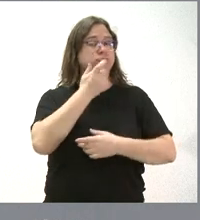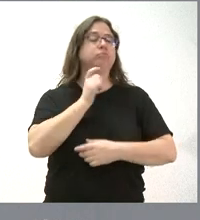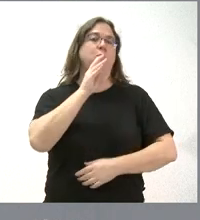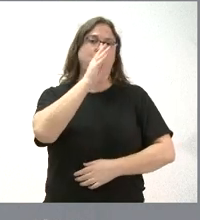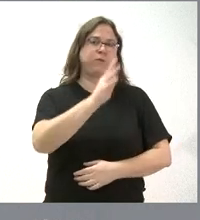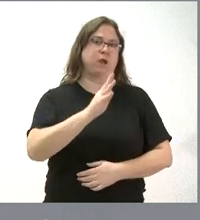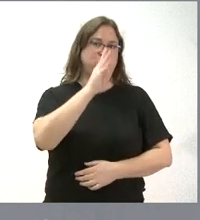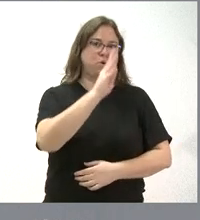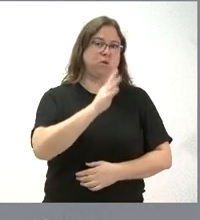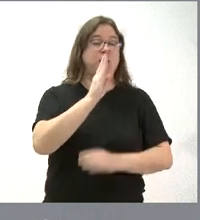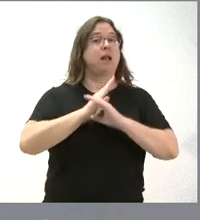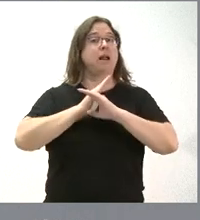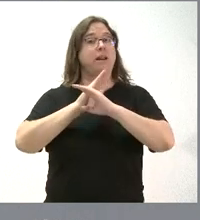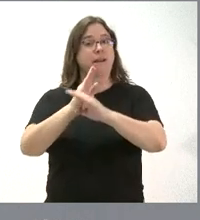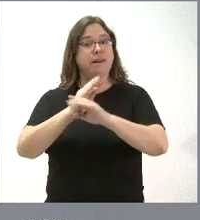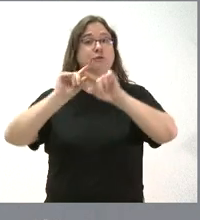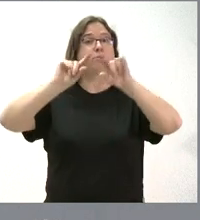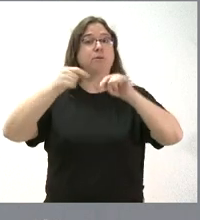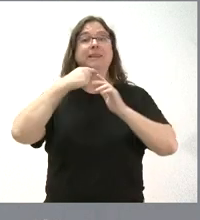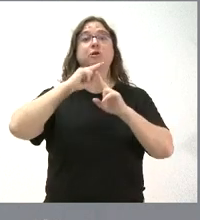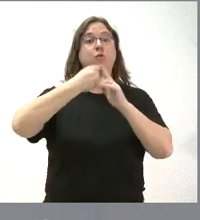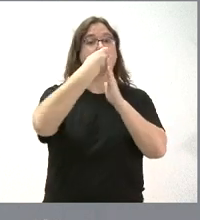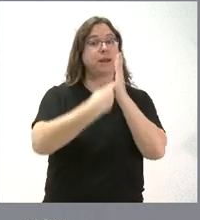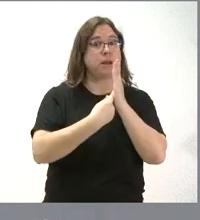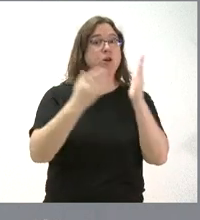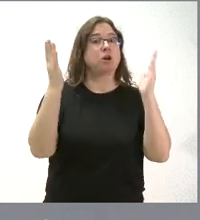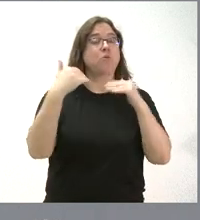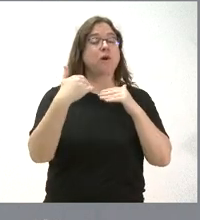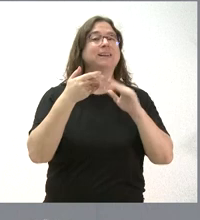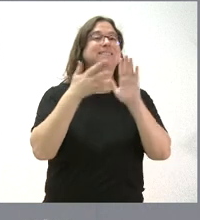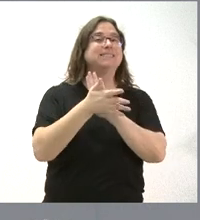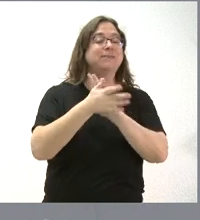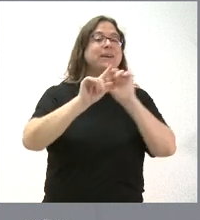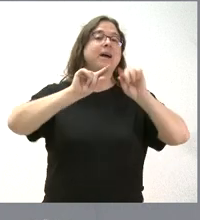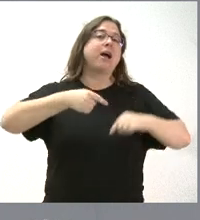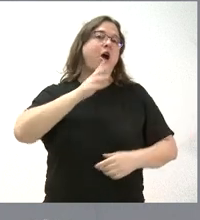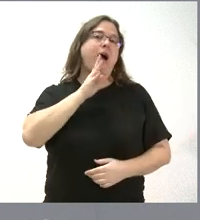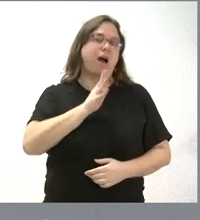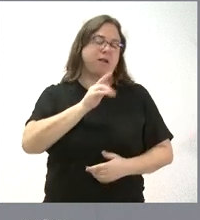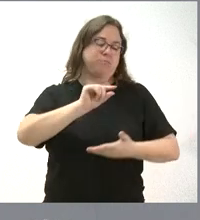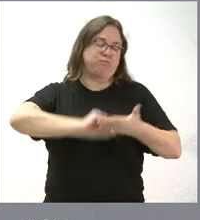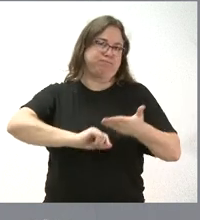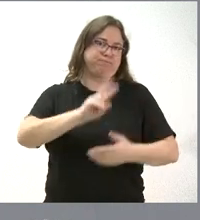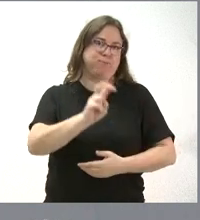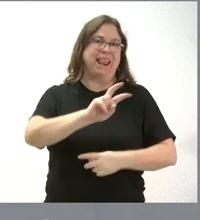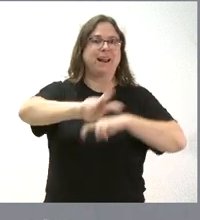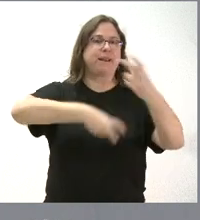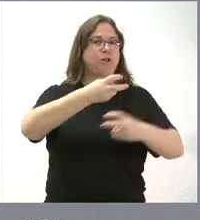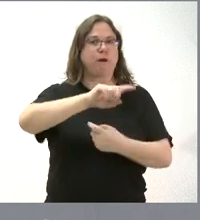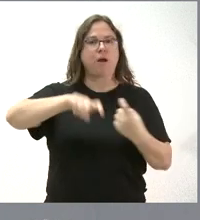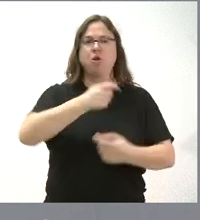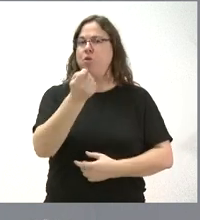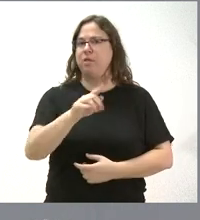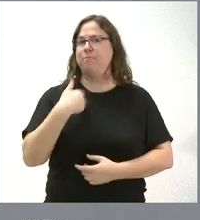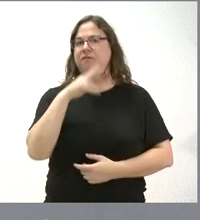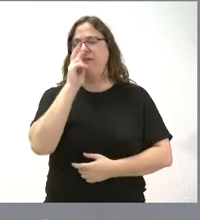que el resto de provincias que no figuran en este listado son provincias que tienen ya contratos en vigor y que no es necesario renovar o actualizar